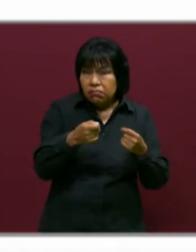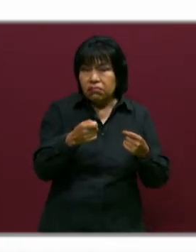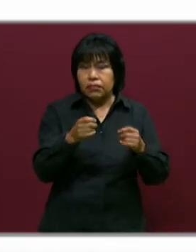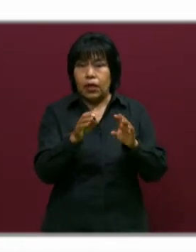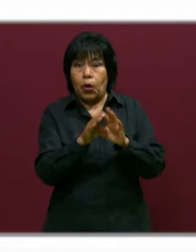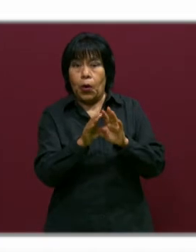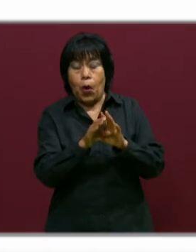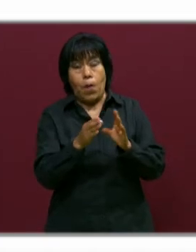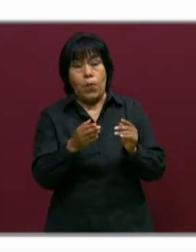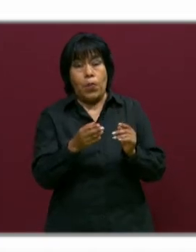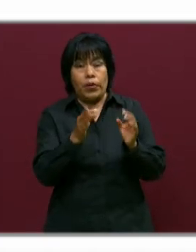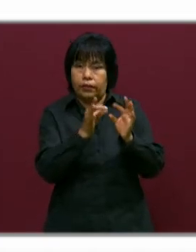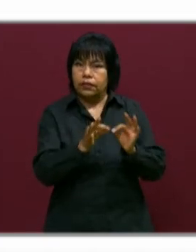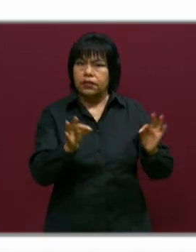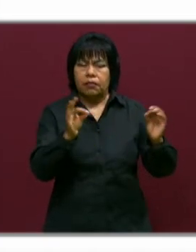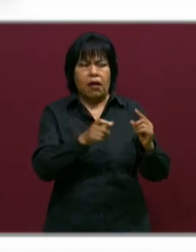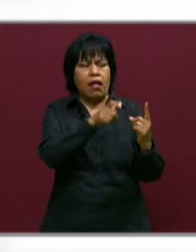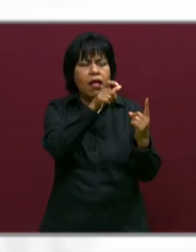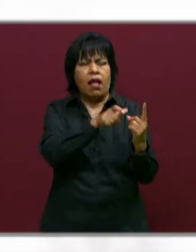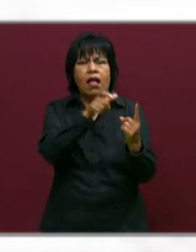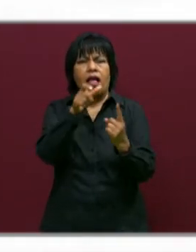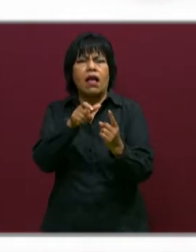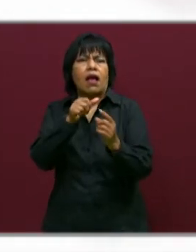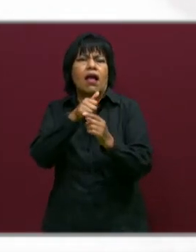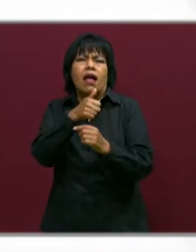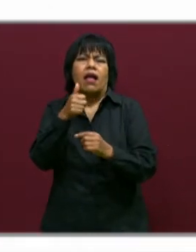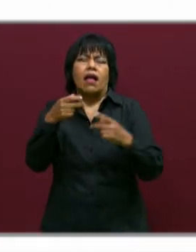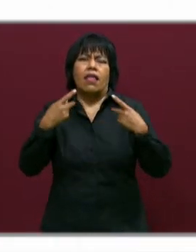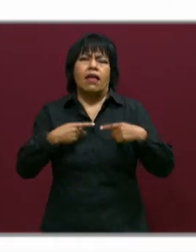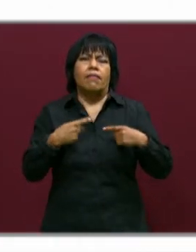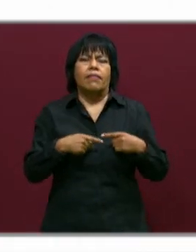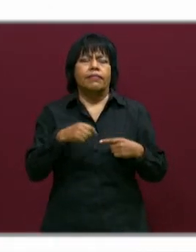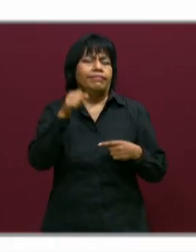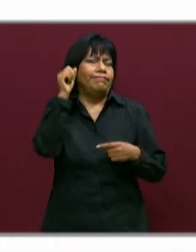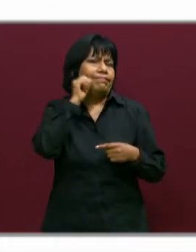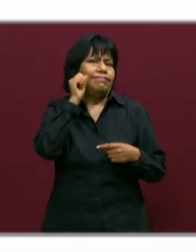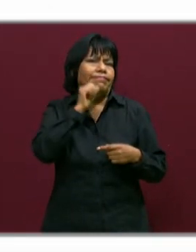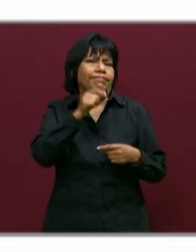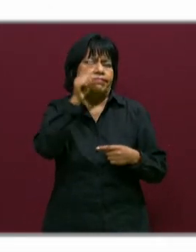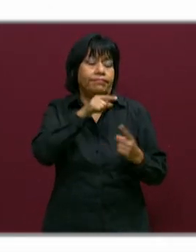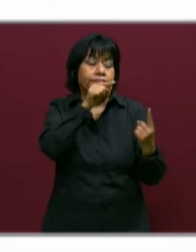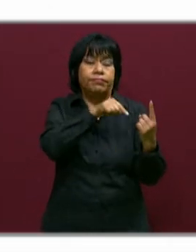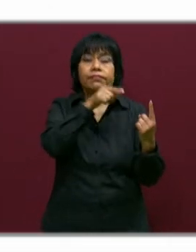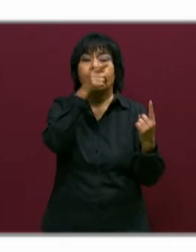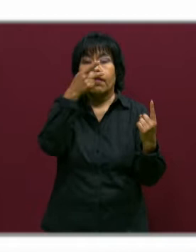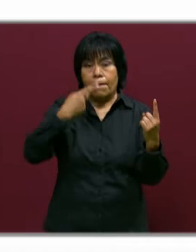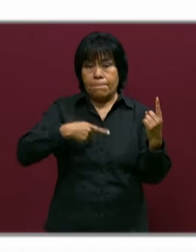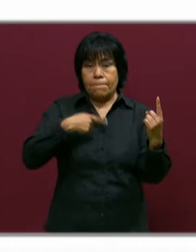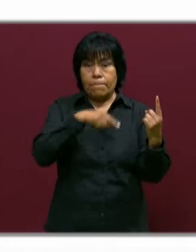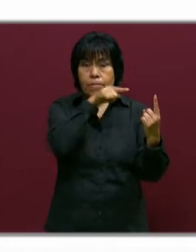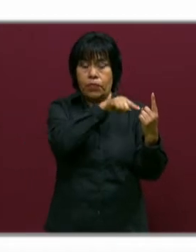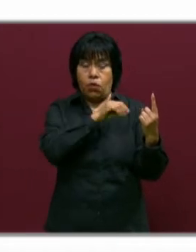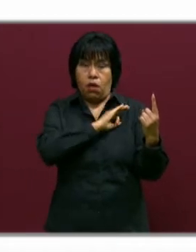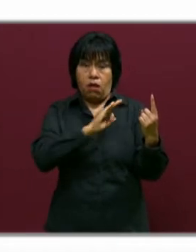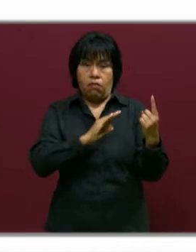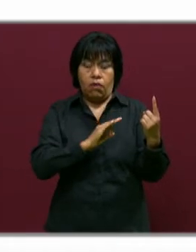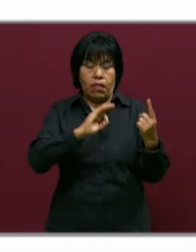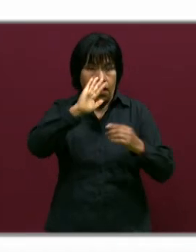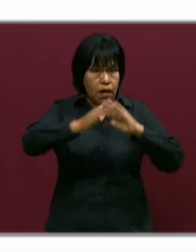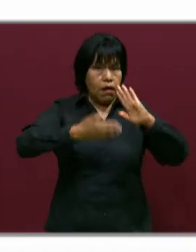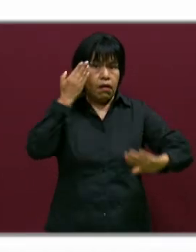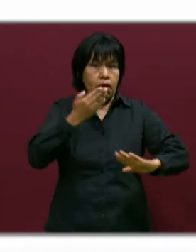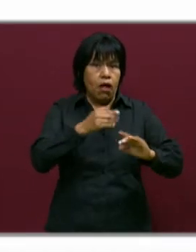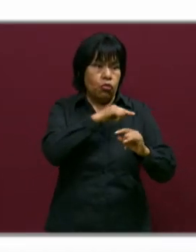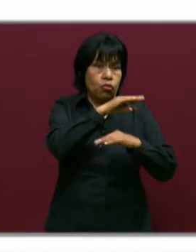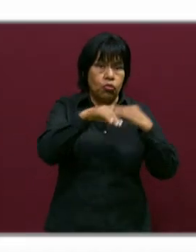pues, crucial, no solamente en este momento, sino siempre. Para que una persona pueda, pues, tener éxito en